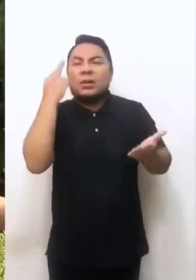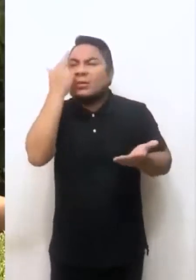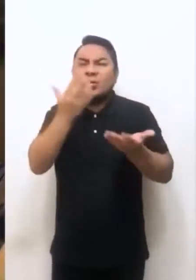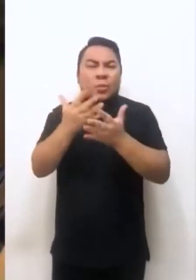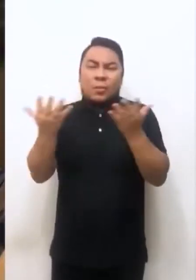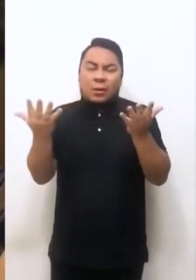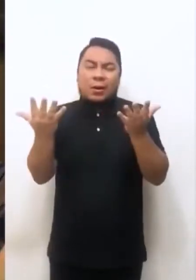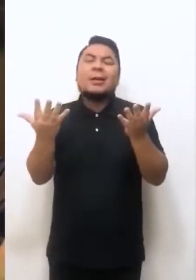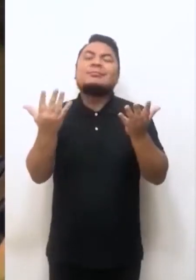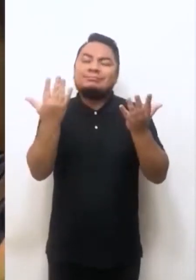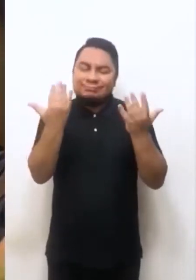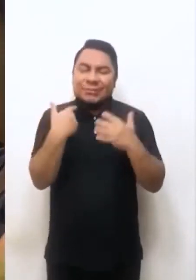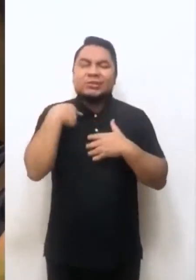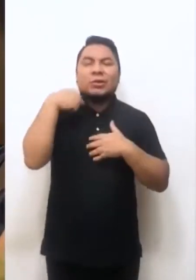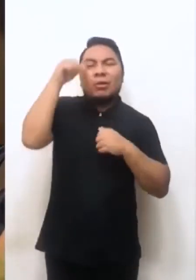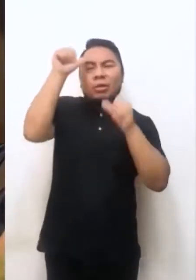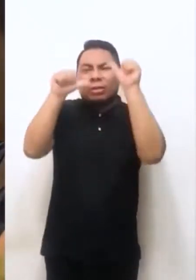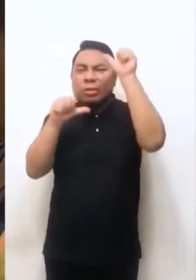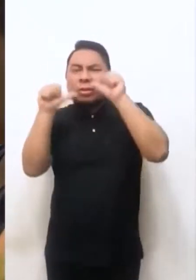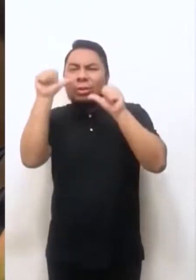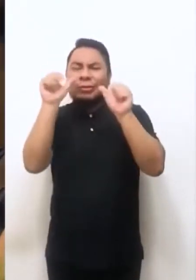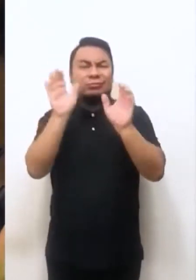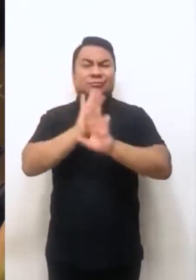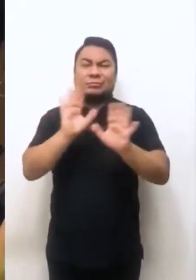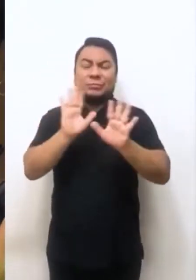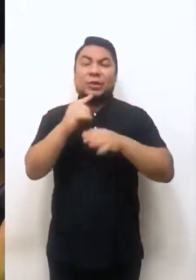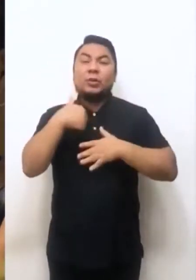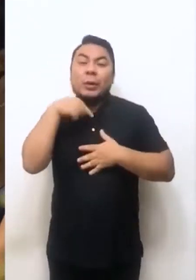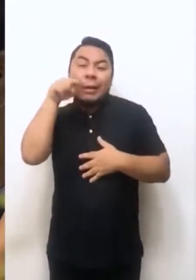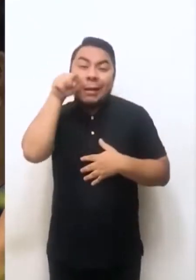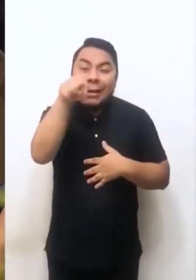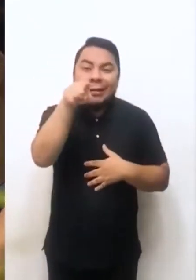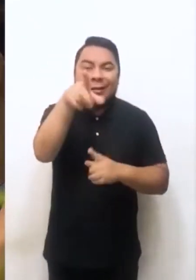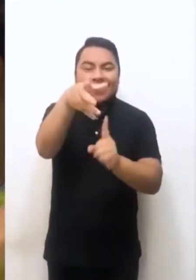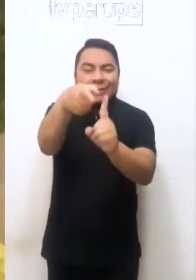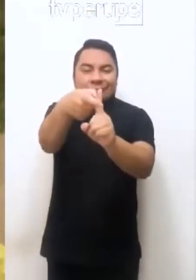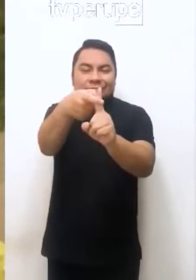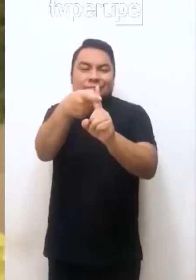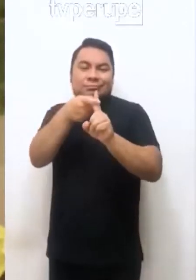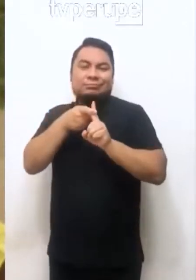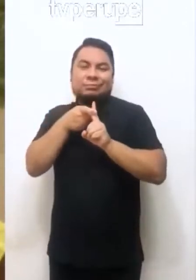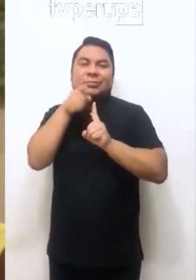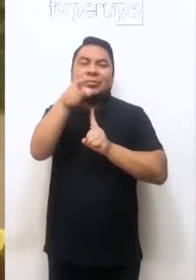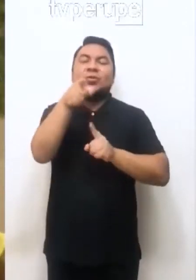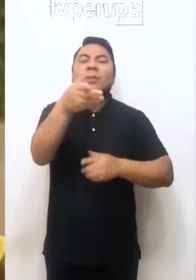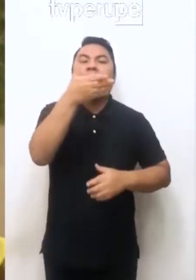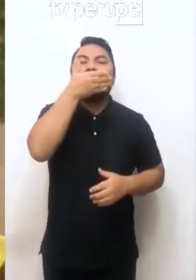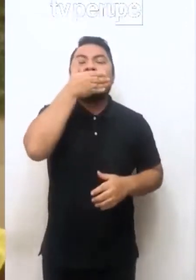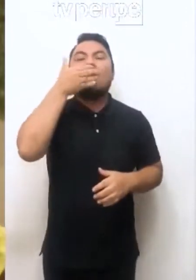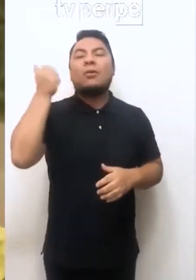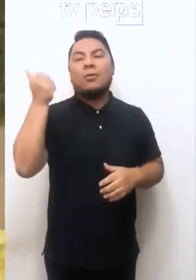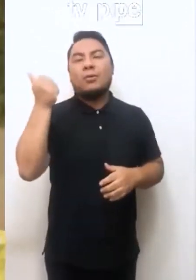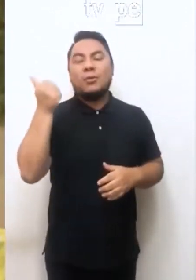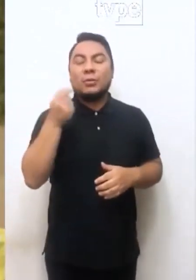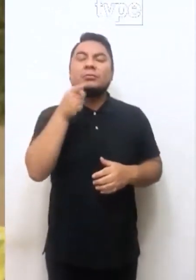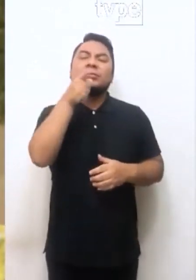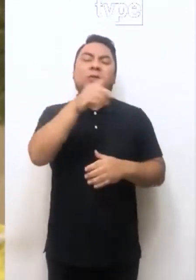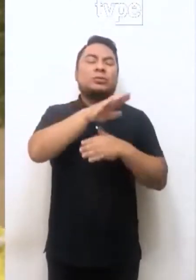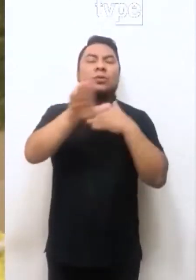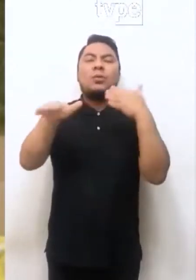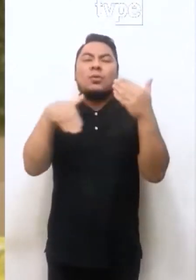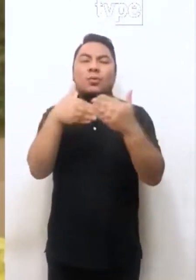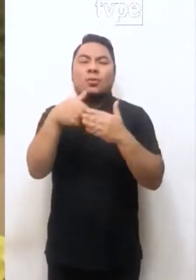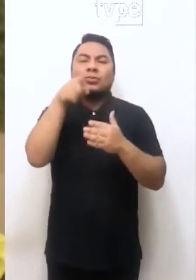razón para dudarlo ni un segundo. Porque tú has sido lo mejor, que